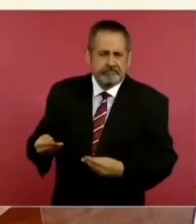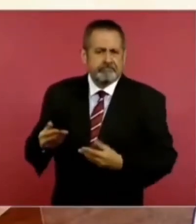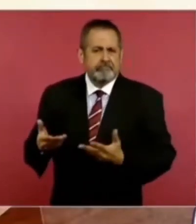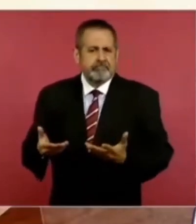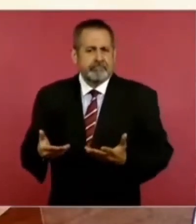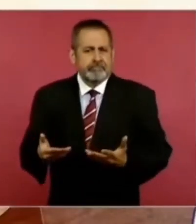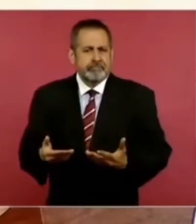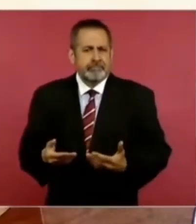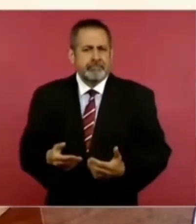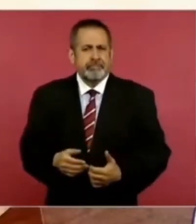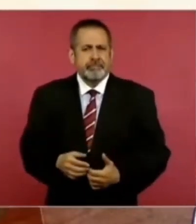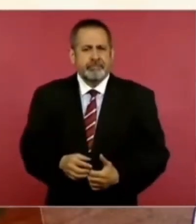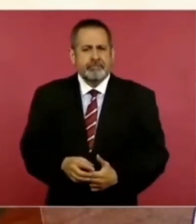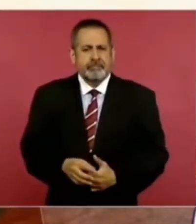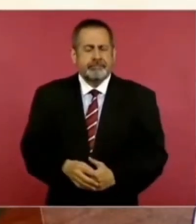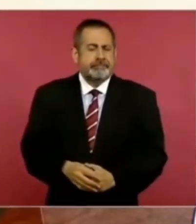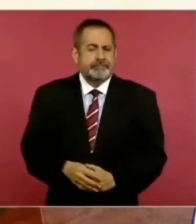Y or o o o o o